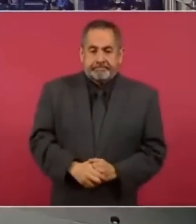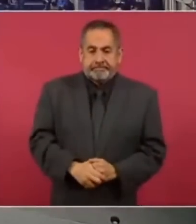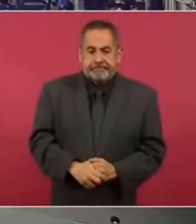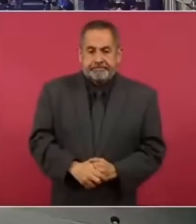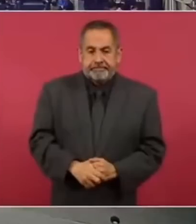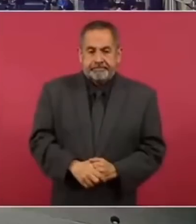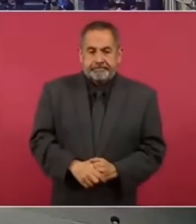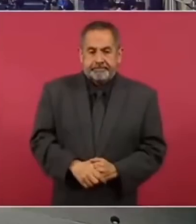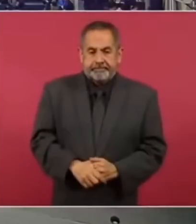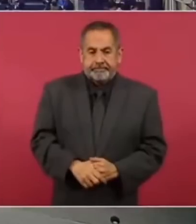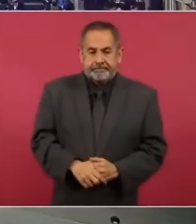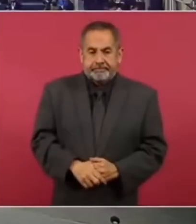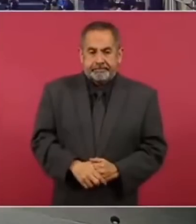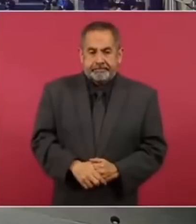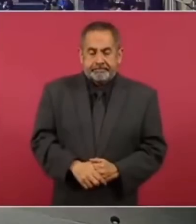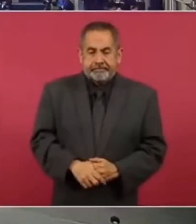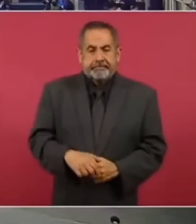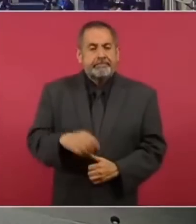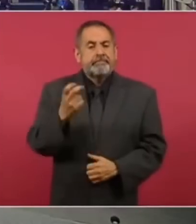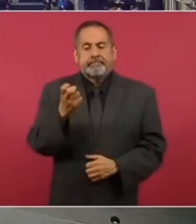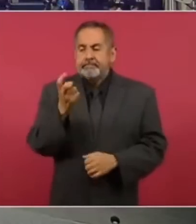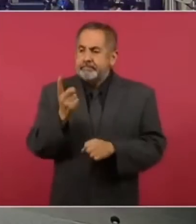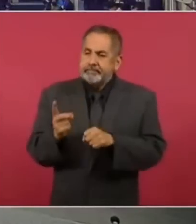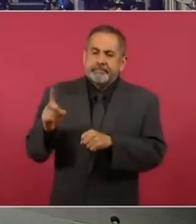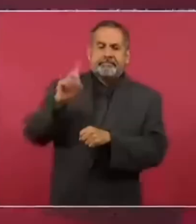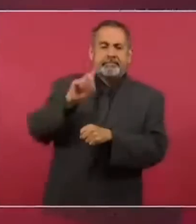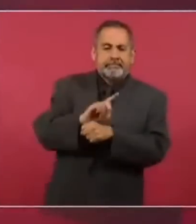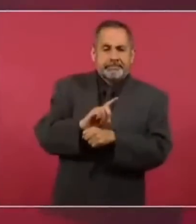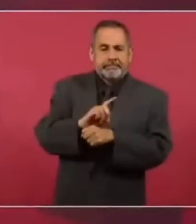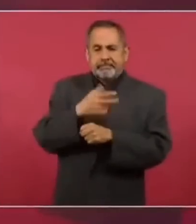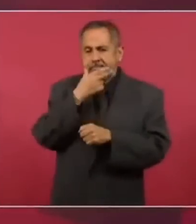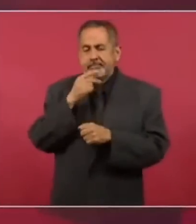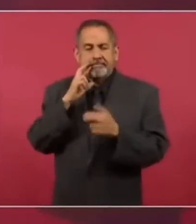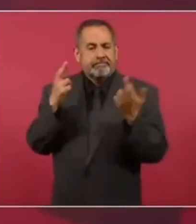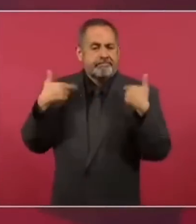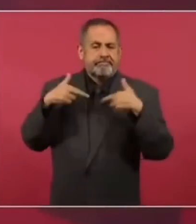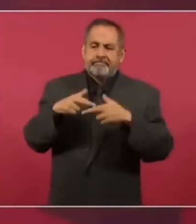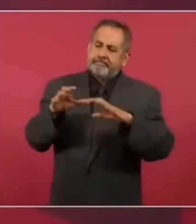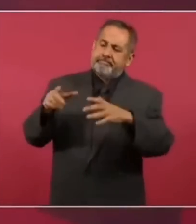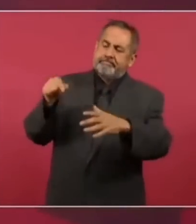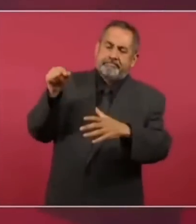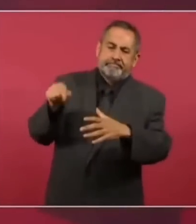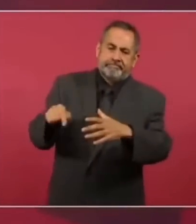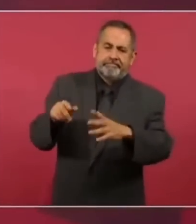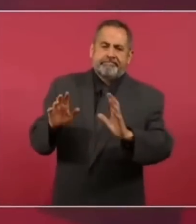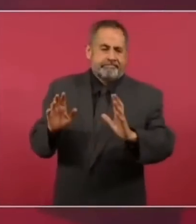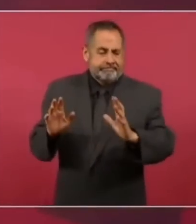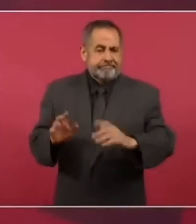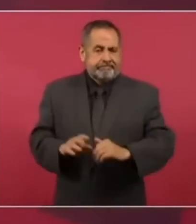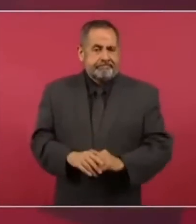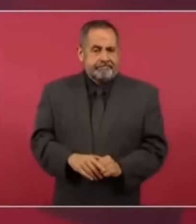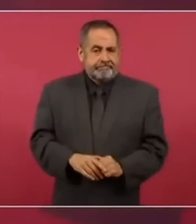como es día de maestras, maestros, yo creo que ya